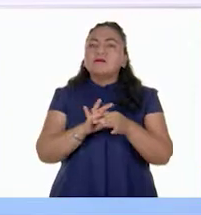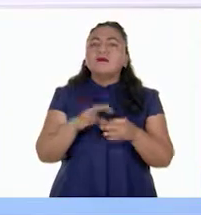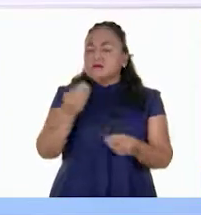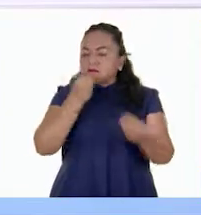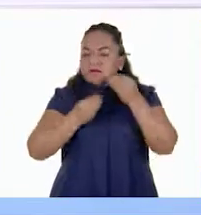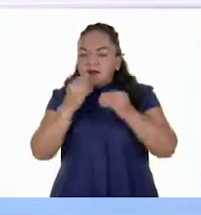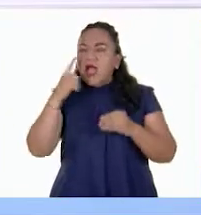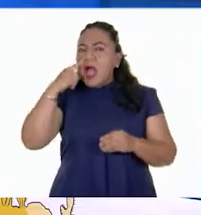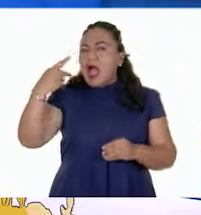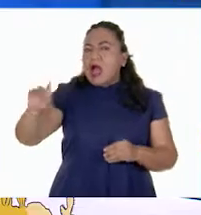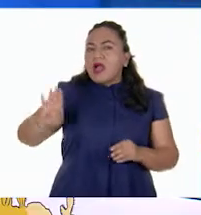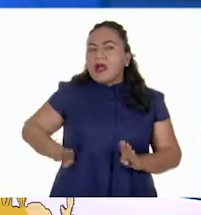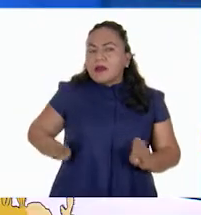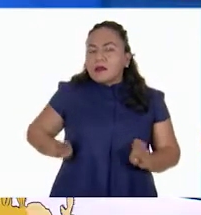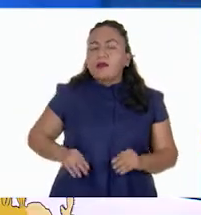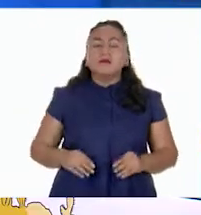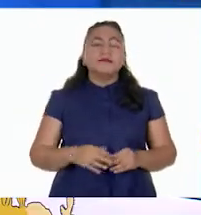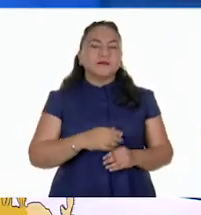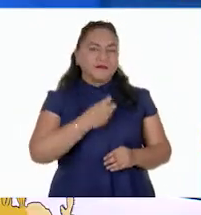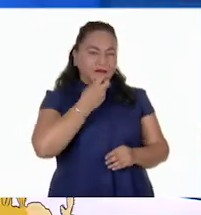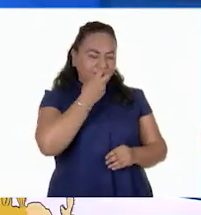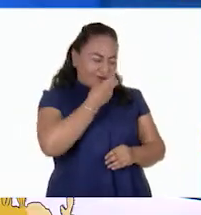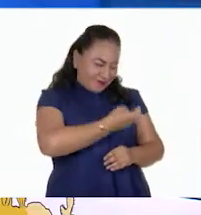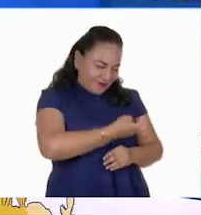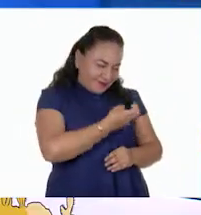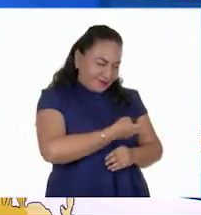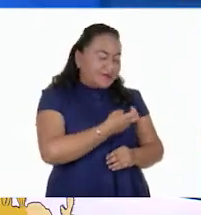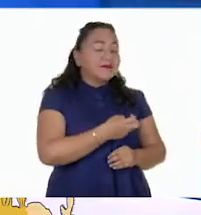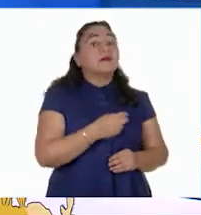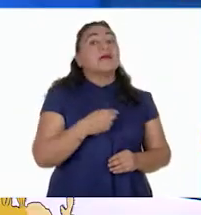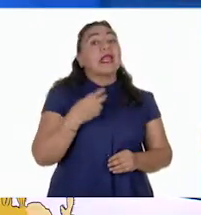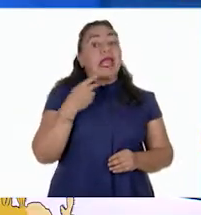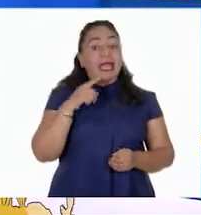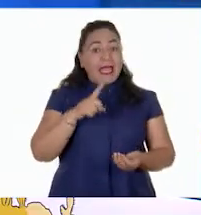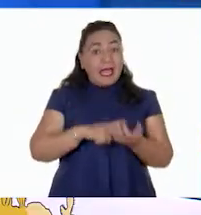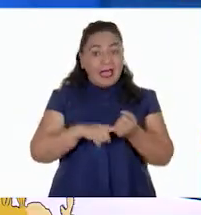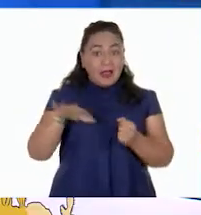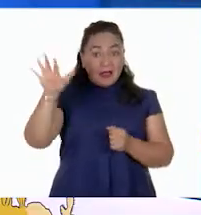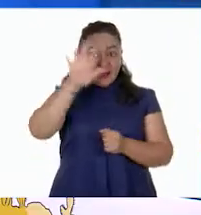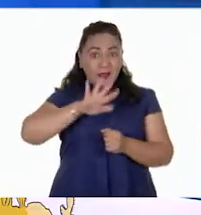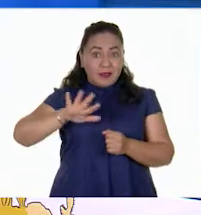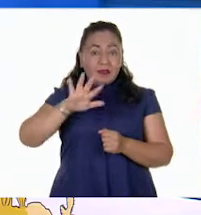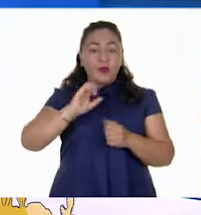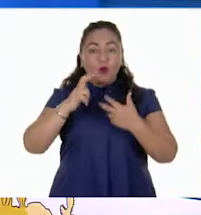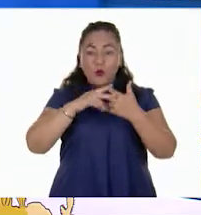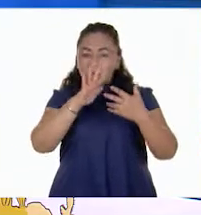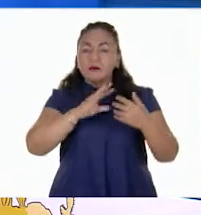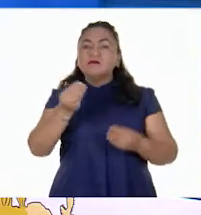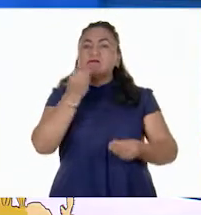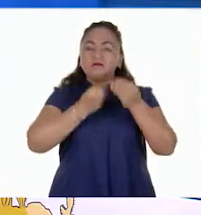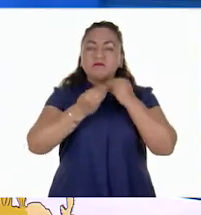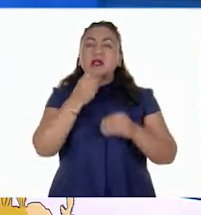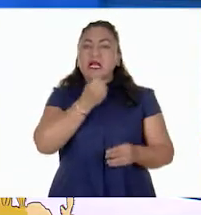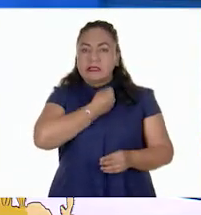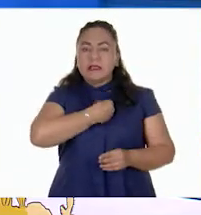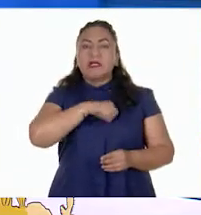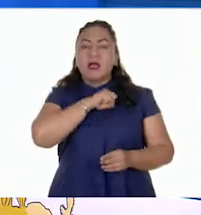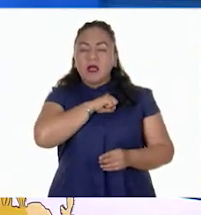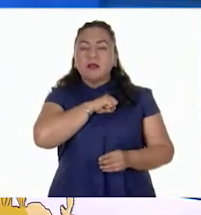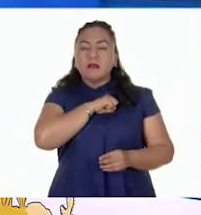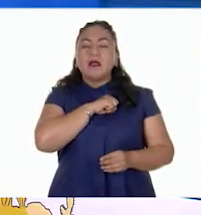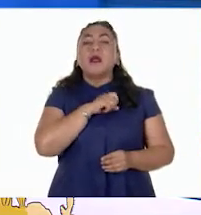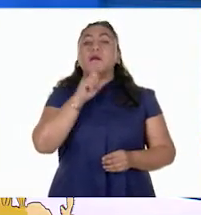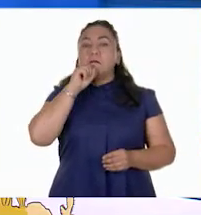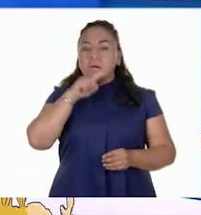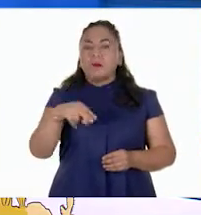comen en esa zona. Efectivamente. Es considerada una dieta saludable y su nombre tiene origen en el mar